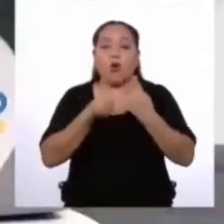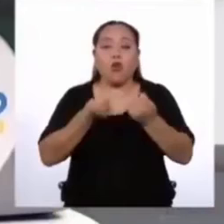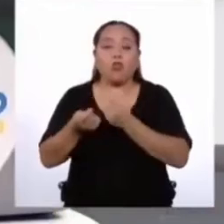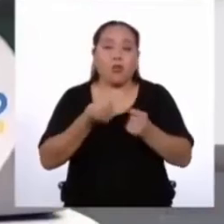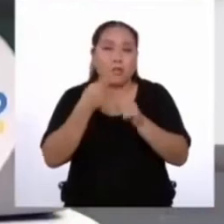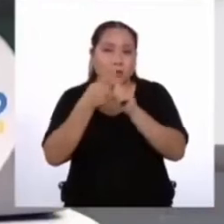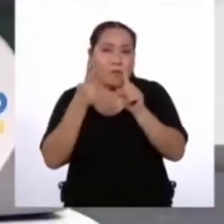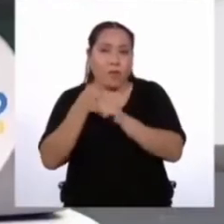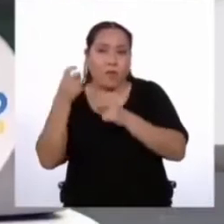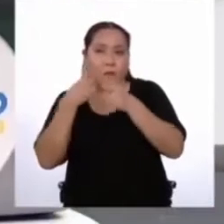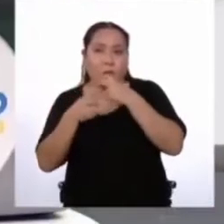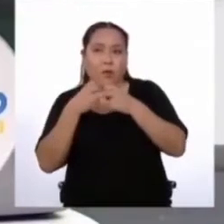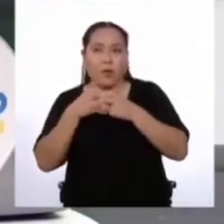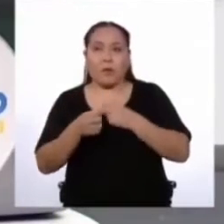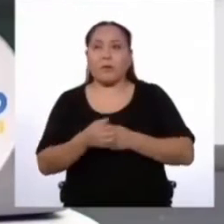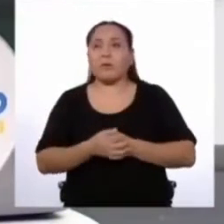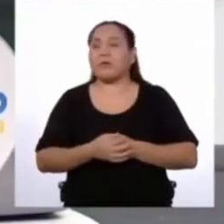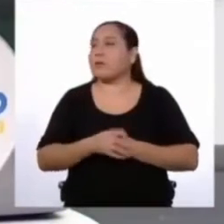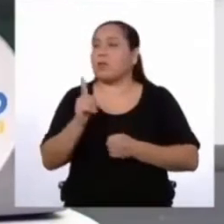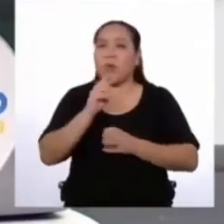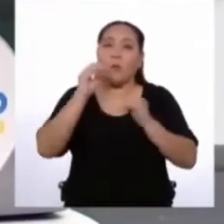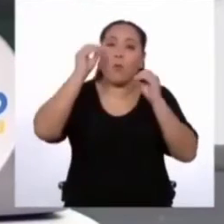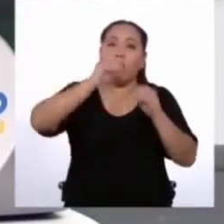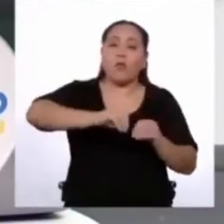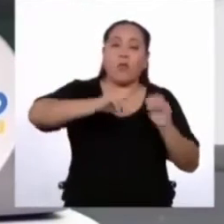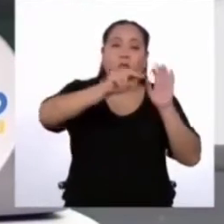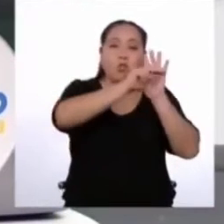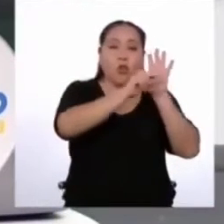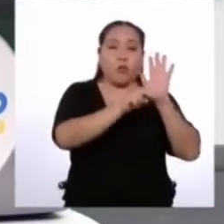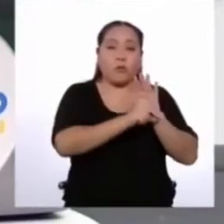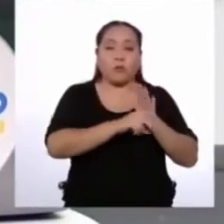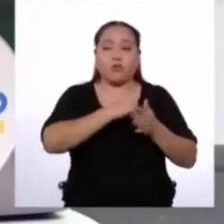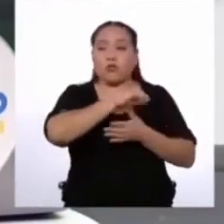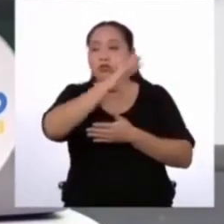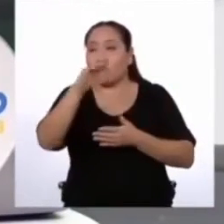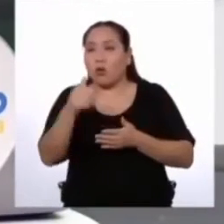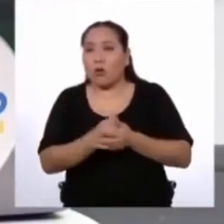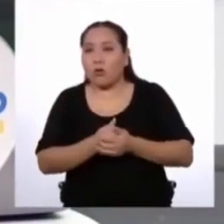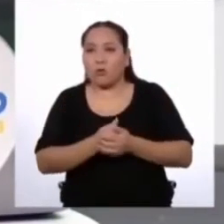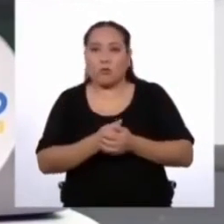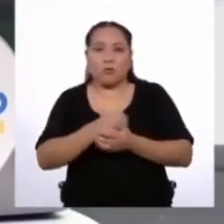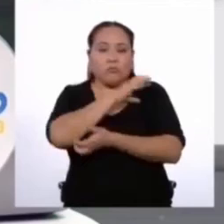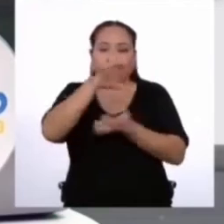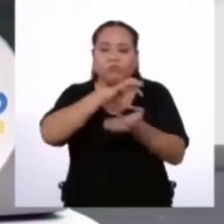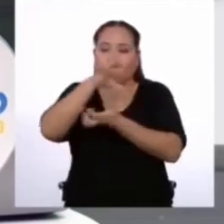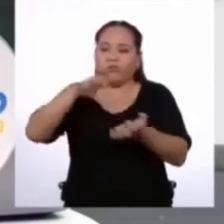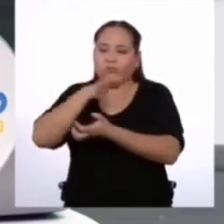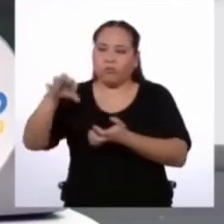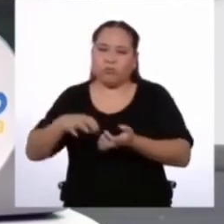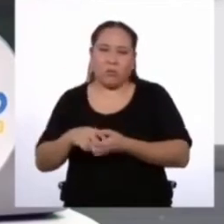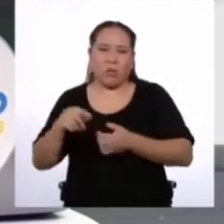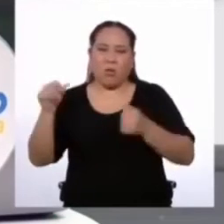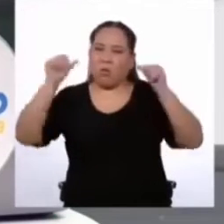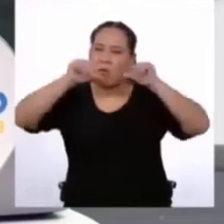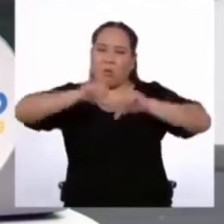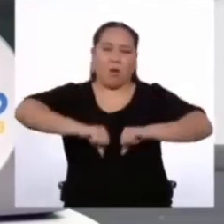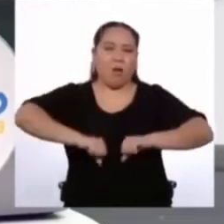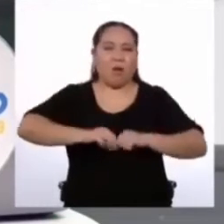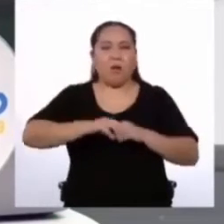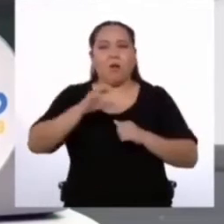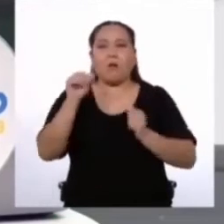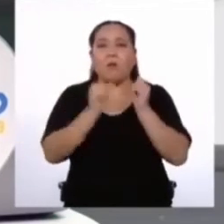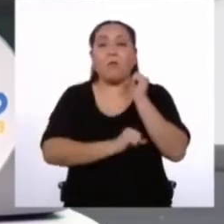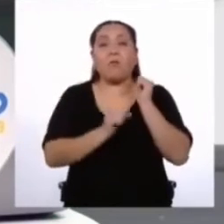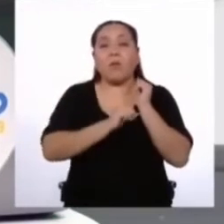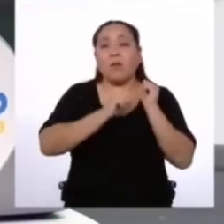Sí, pues. Si no se aplican normas, seguro vamos a estar todos muy desordenados y sería todo un desastre. Como mi